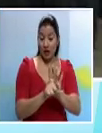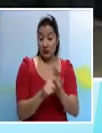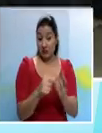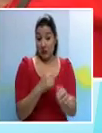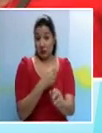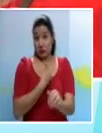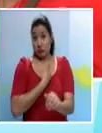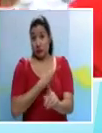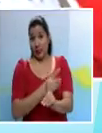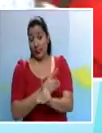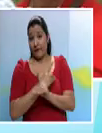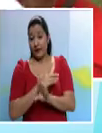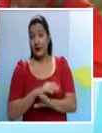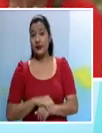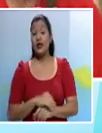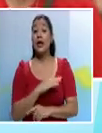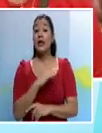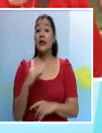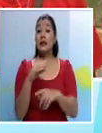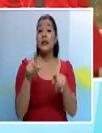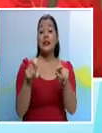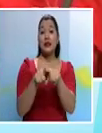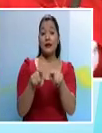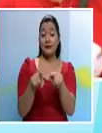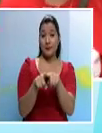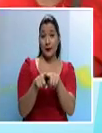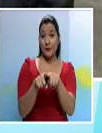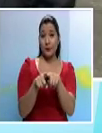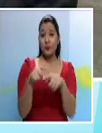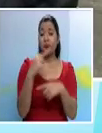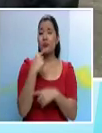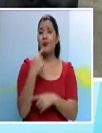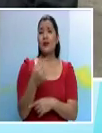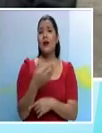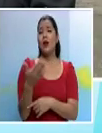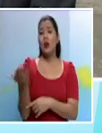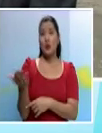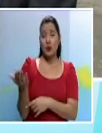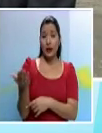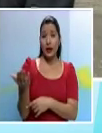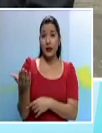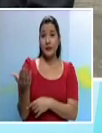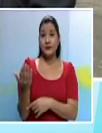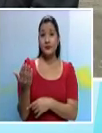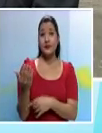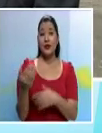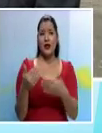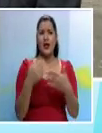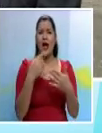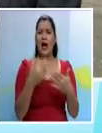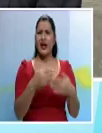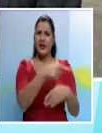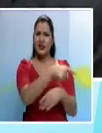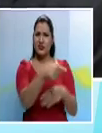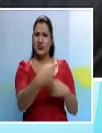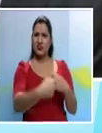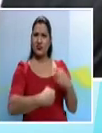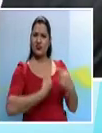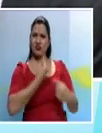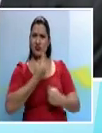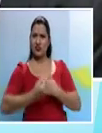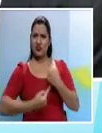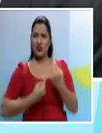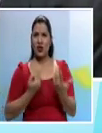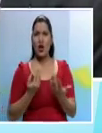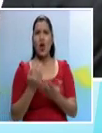esto a capa y espada, incluso también calificó de que prejudicializar este proceso, es